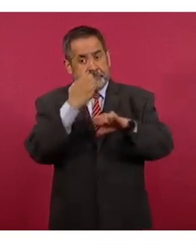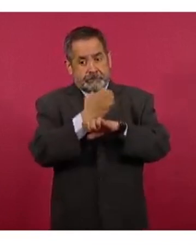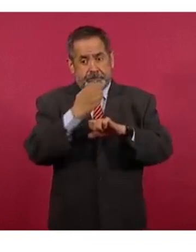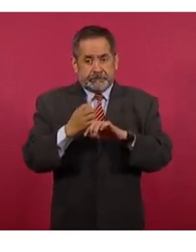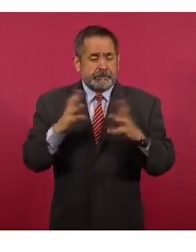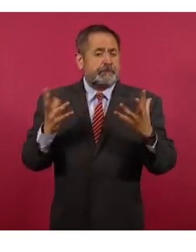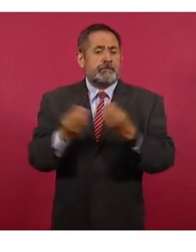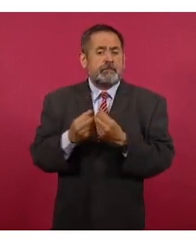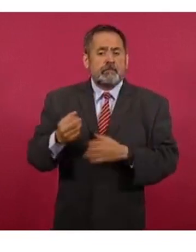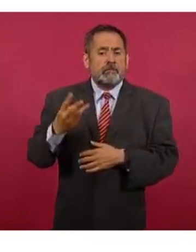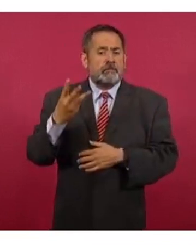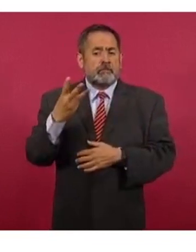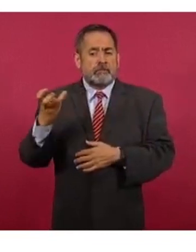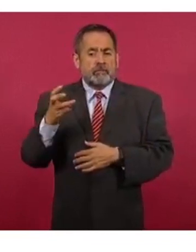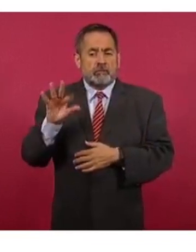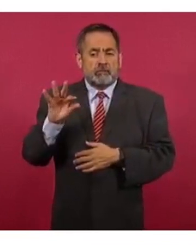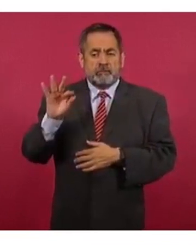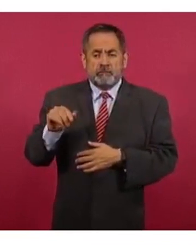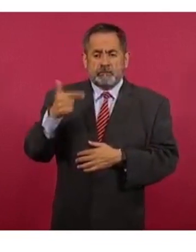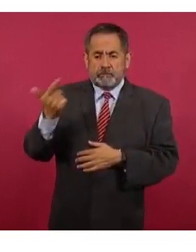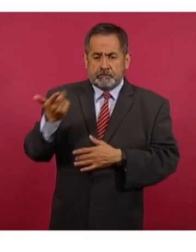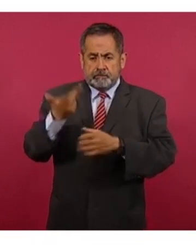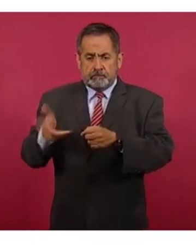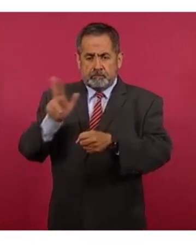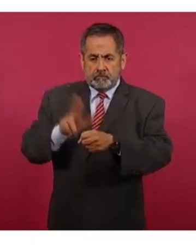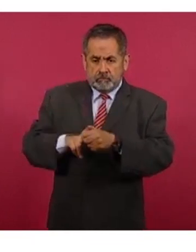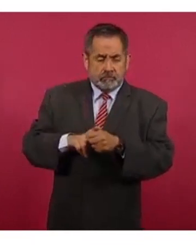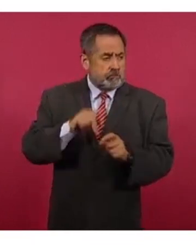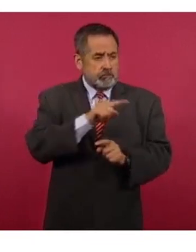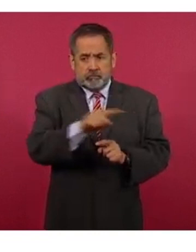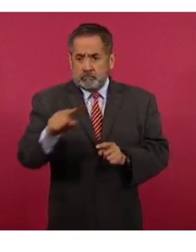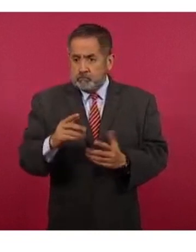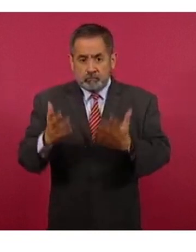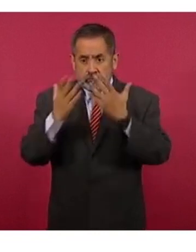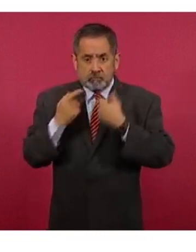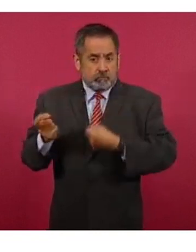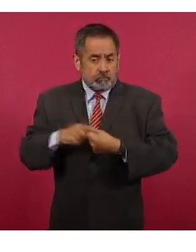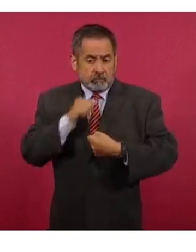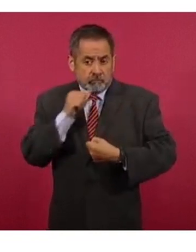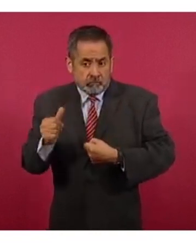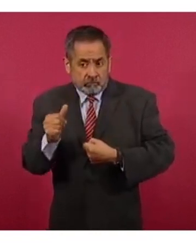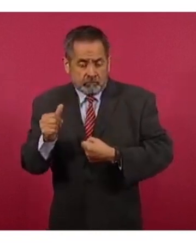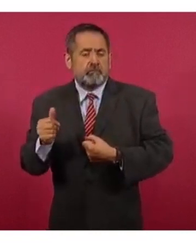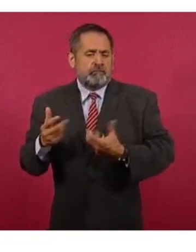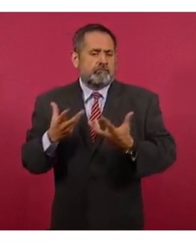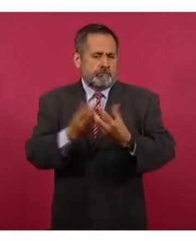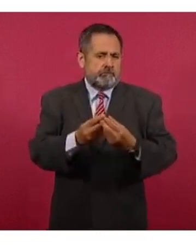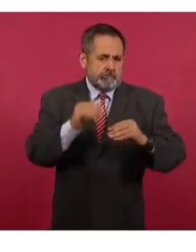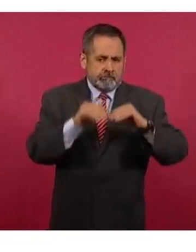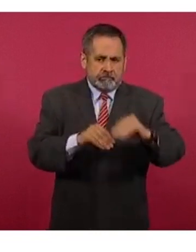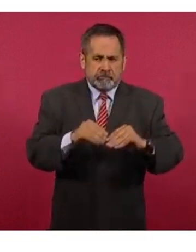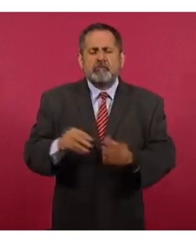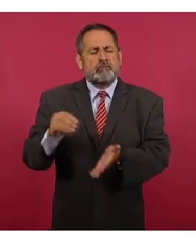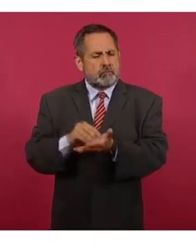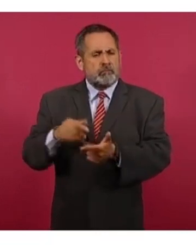347 hospitales para las personas que no tienen seguridad social. Aparte, sigue y continúa obviamente la